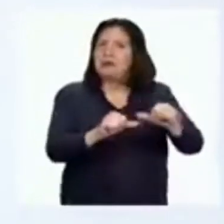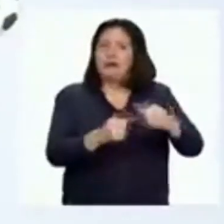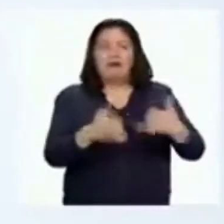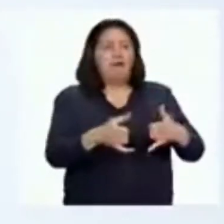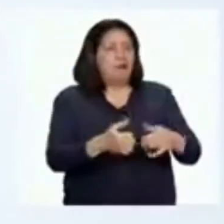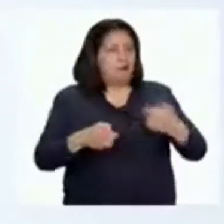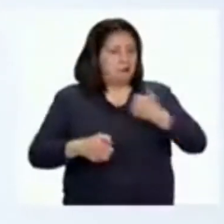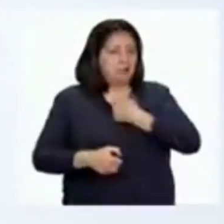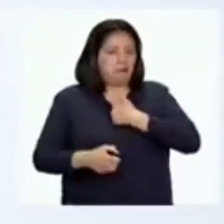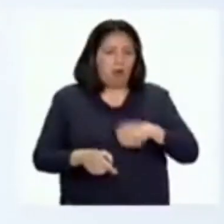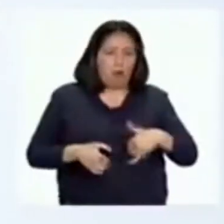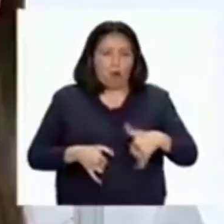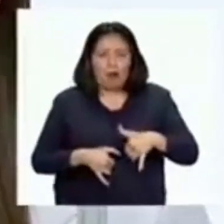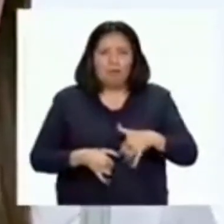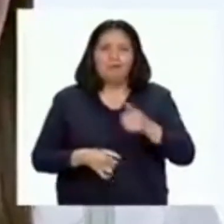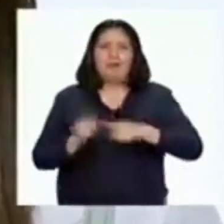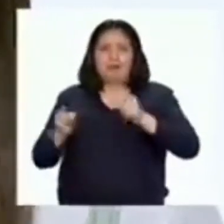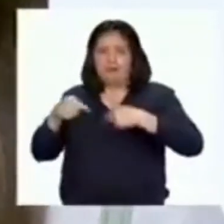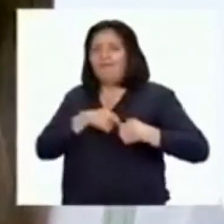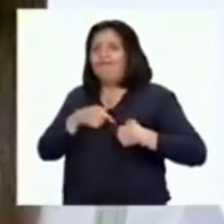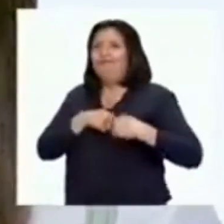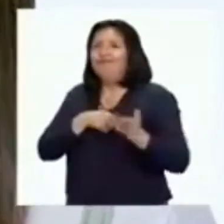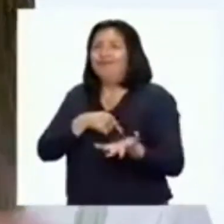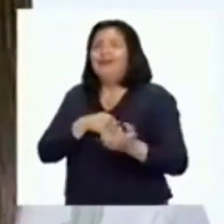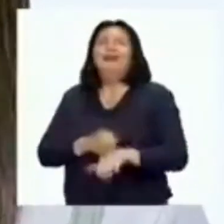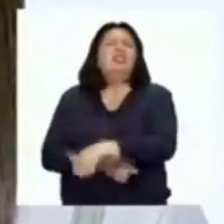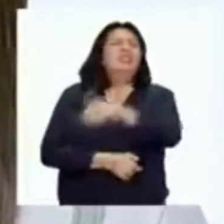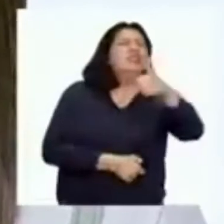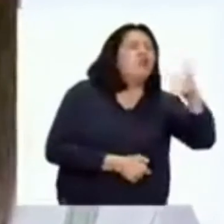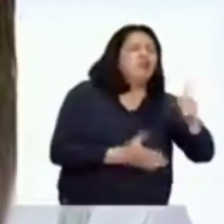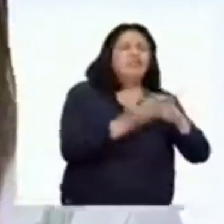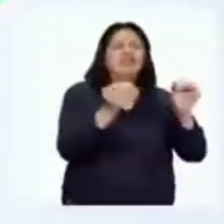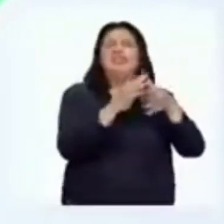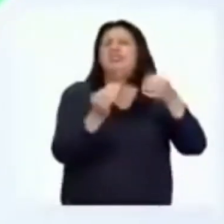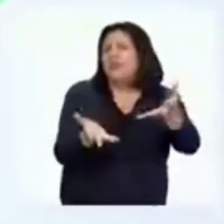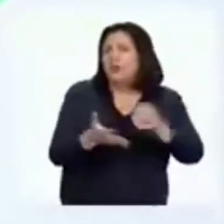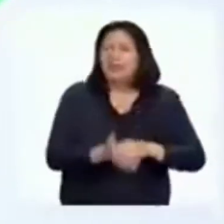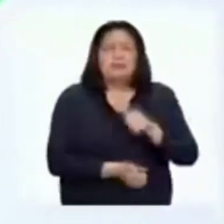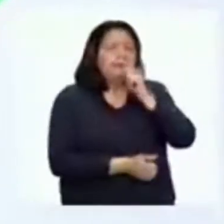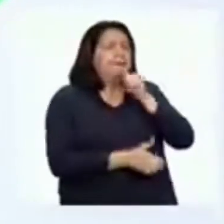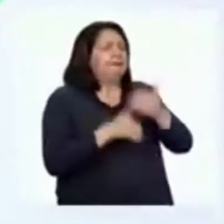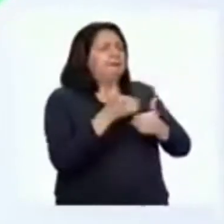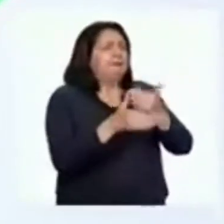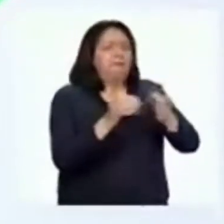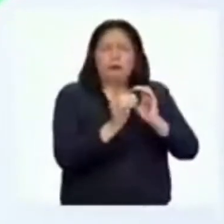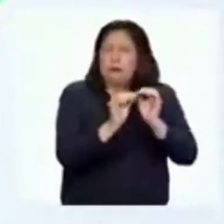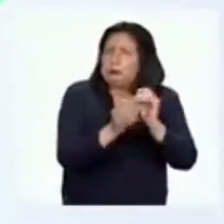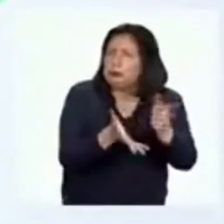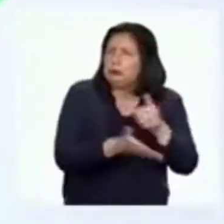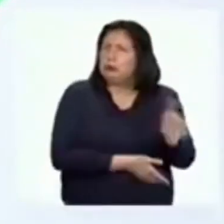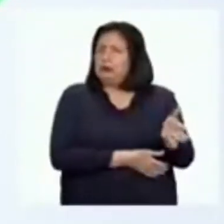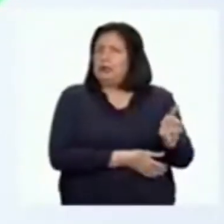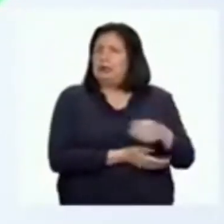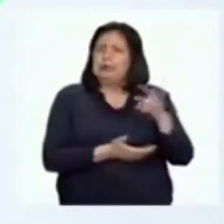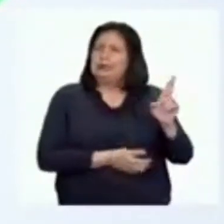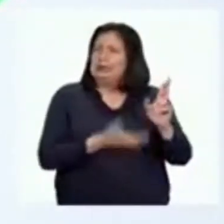los pies, pero sí con el corazón. ¿Qué otras historias de resiliencia conocen? ¿Saben de alguna persona en particular que